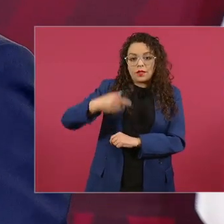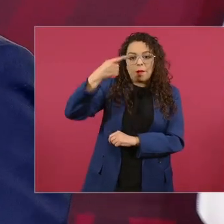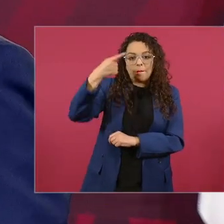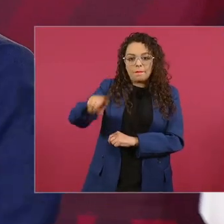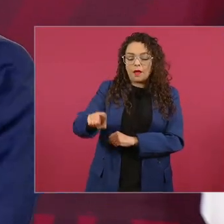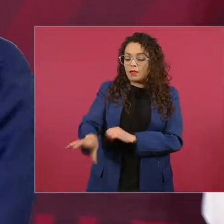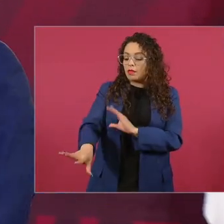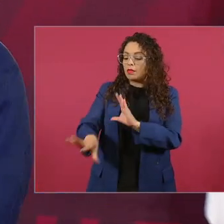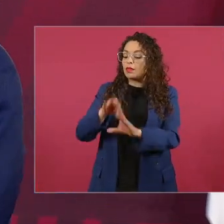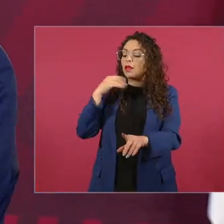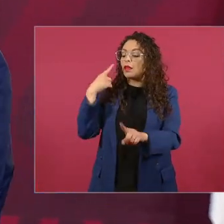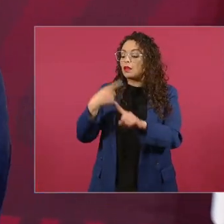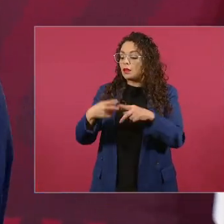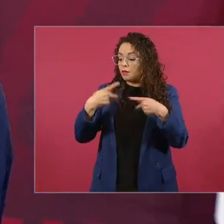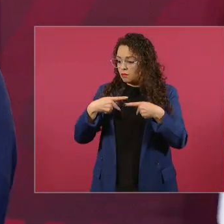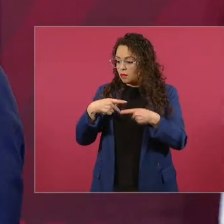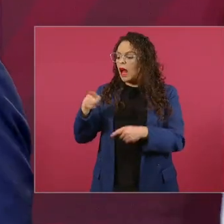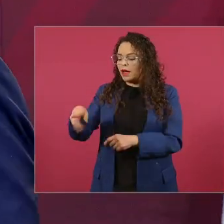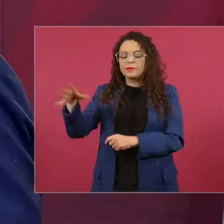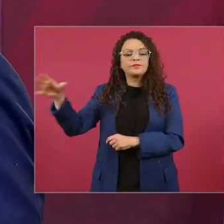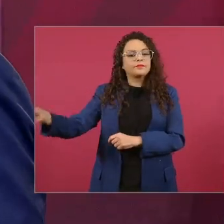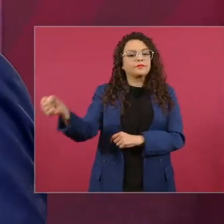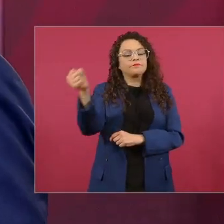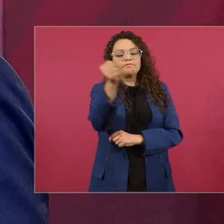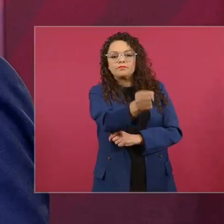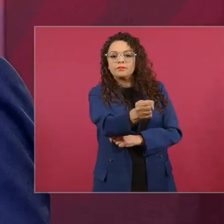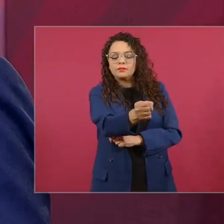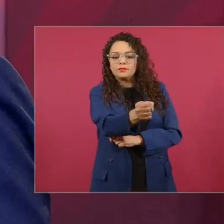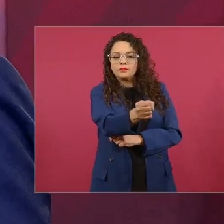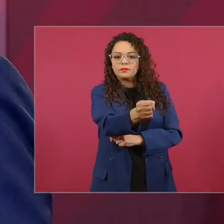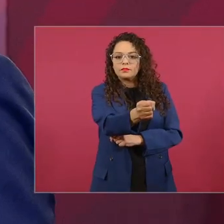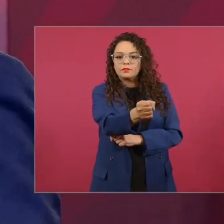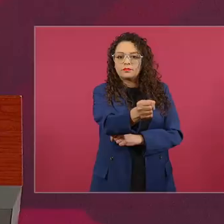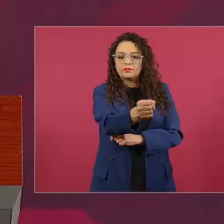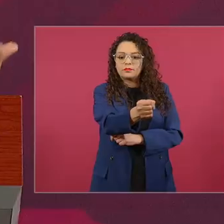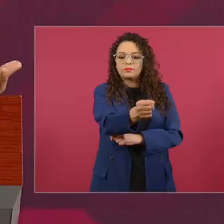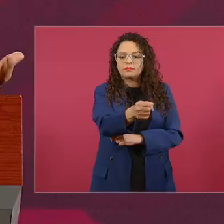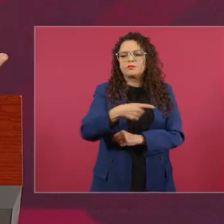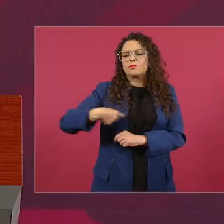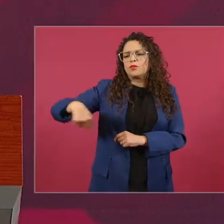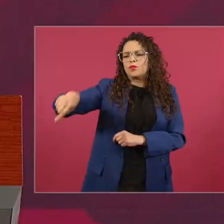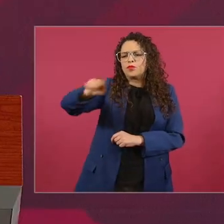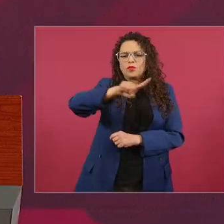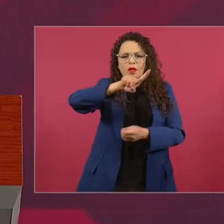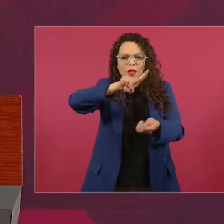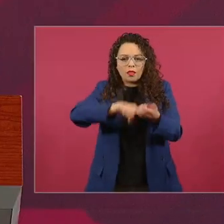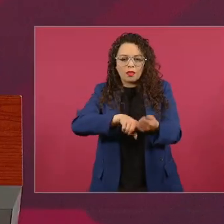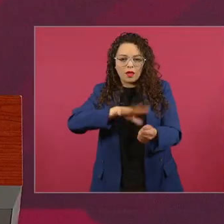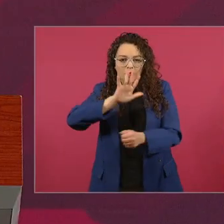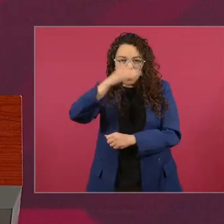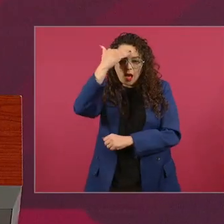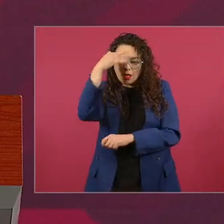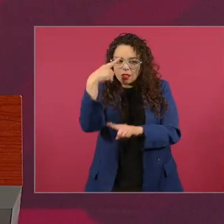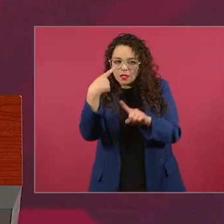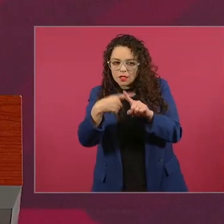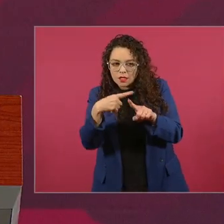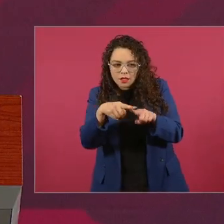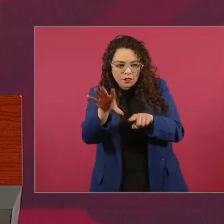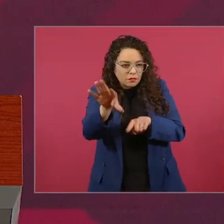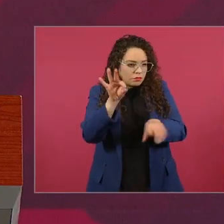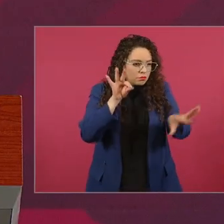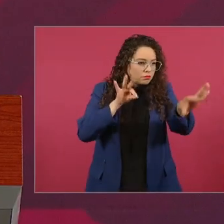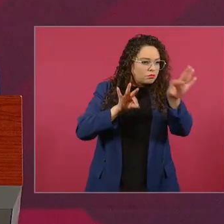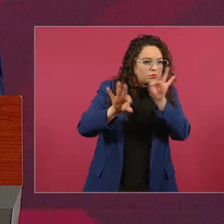se sabía de antemano quién iba a ser diputado quién iba a ser